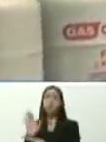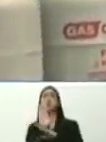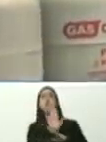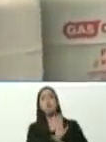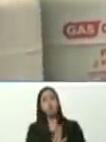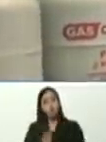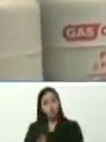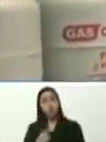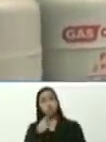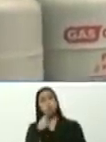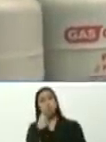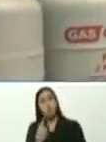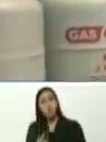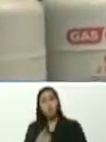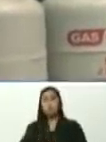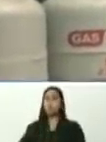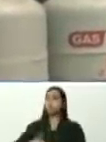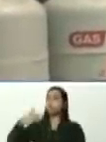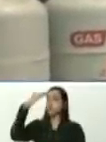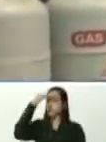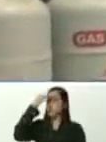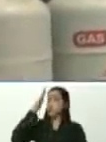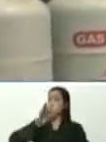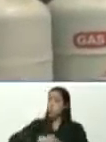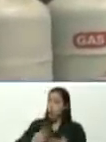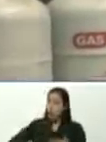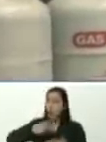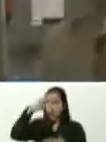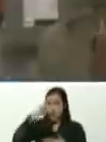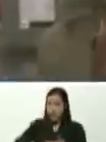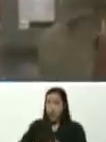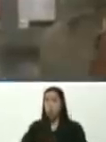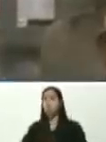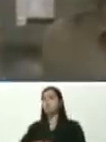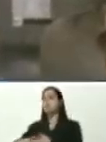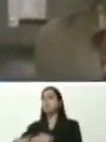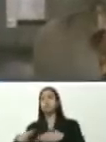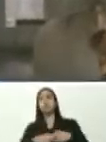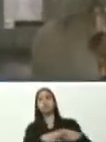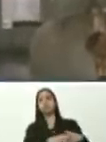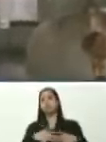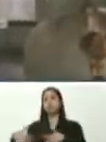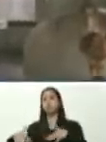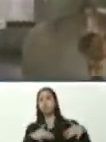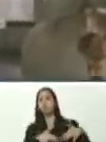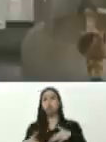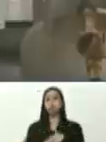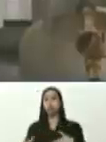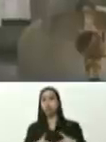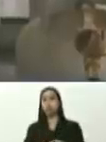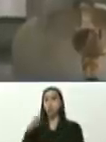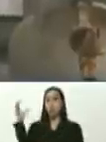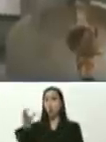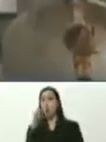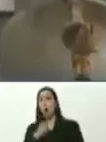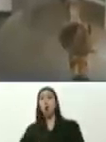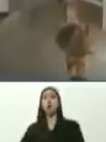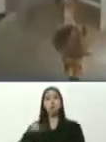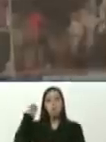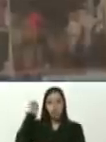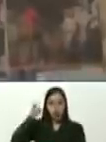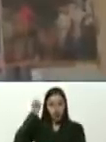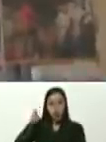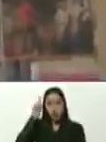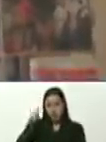lo digo, sabiendo, se planifican, con mercenarios, entrenados, por Colombia, el